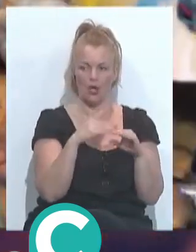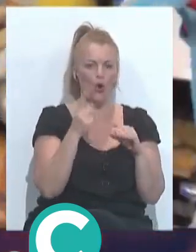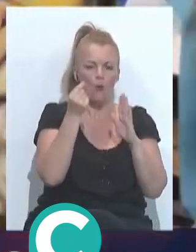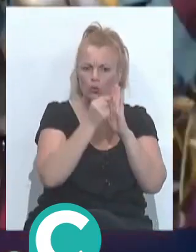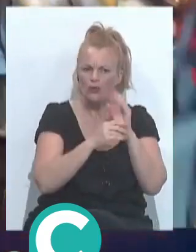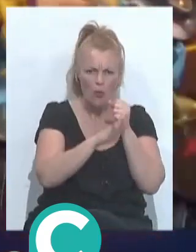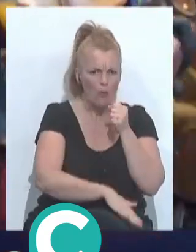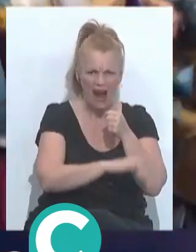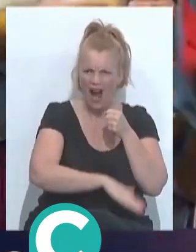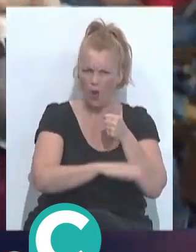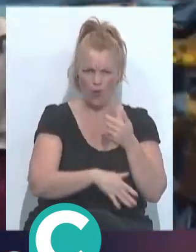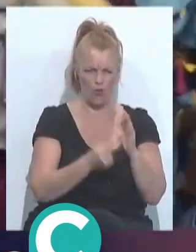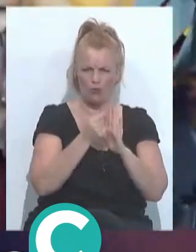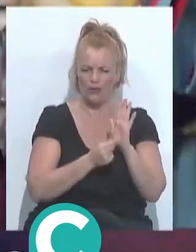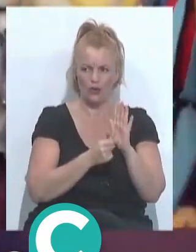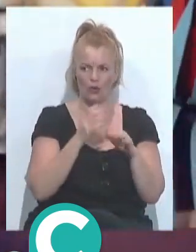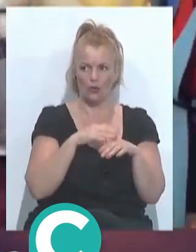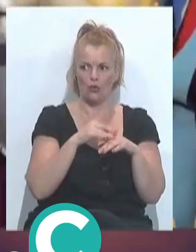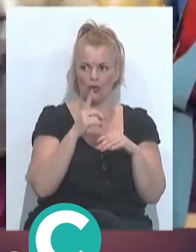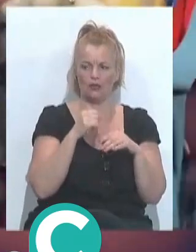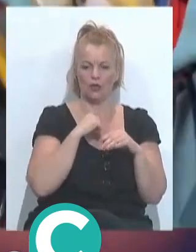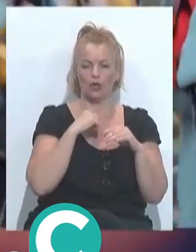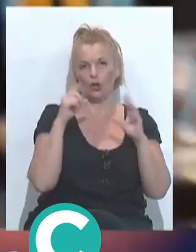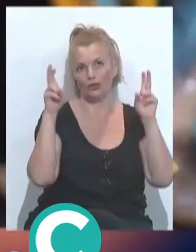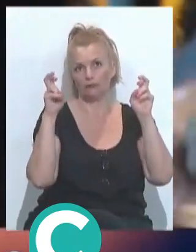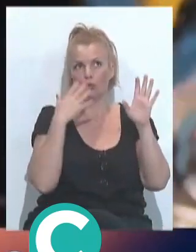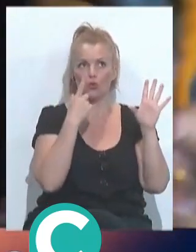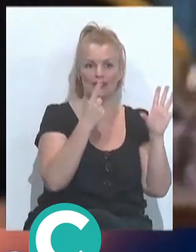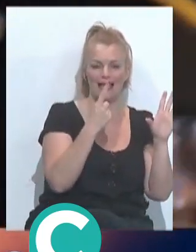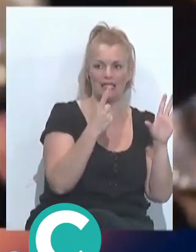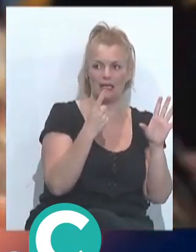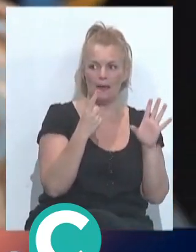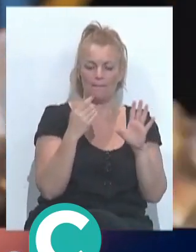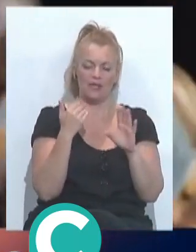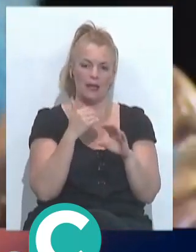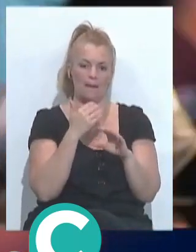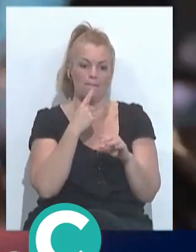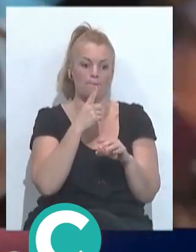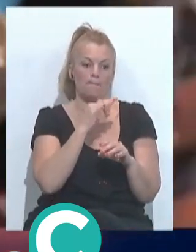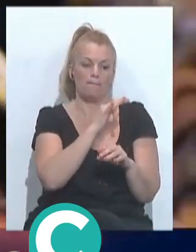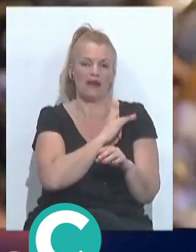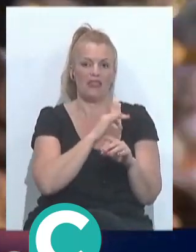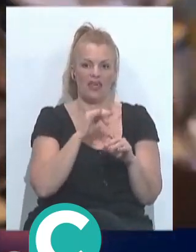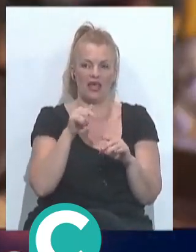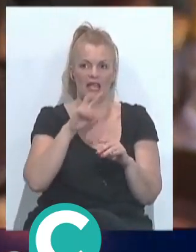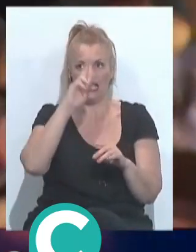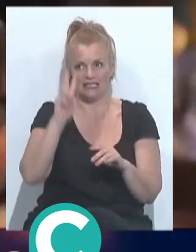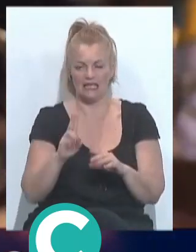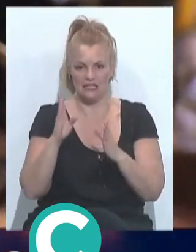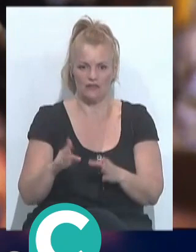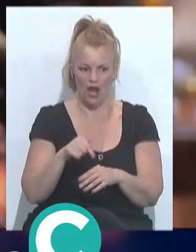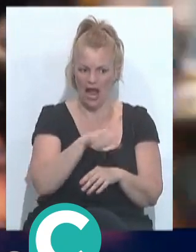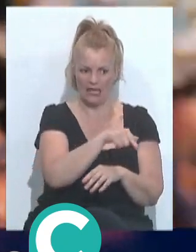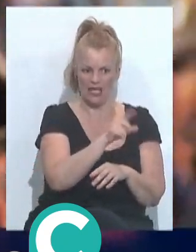apuntado, lo mínimo. entre comillas, con una agrupación que tiene un 6, merece estar en la siguiente fase, aquí no, aquí era